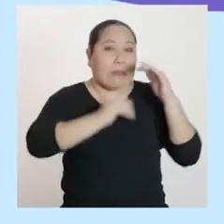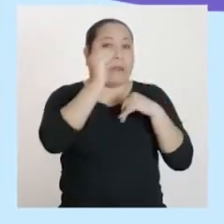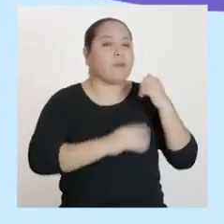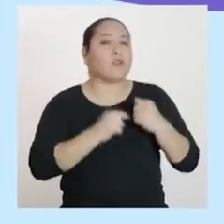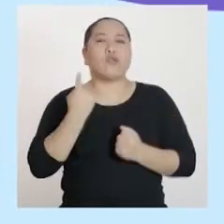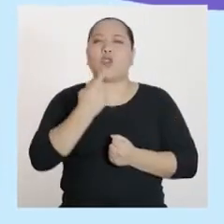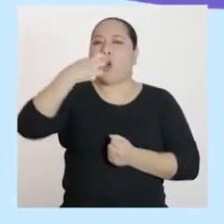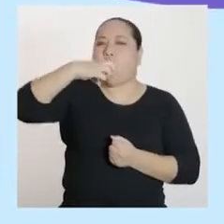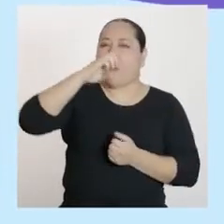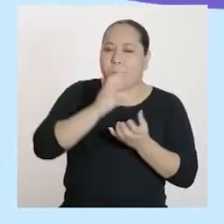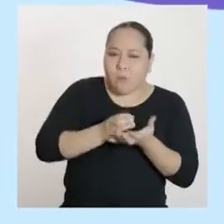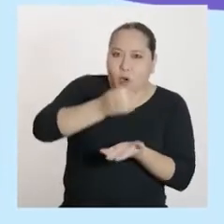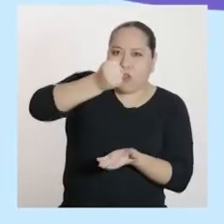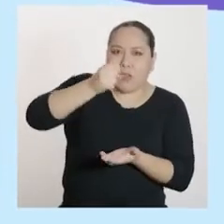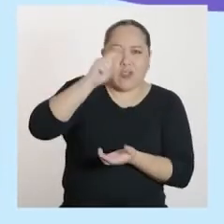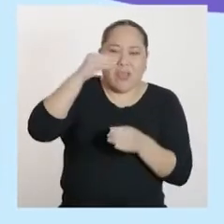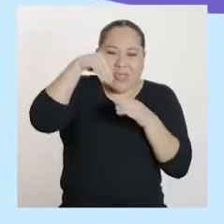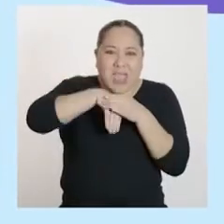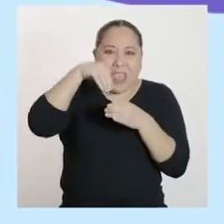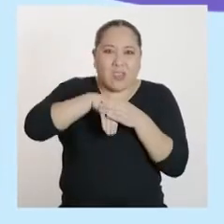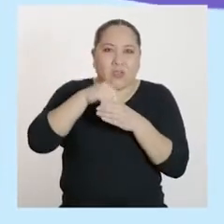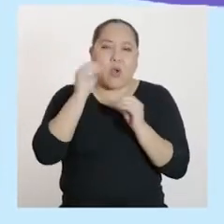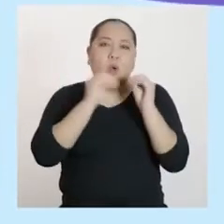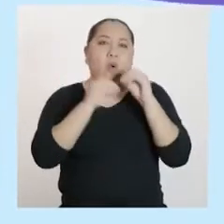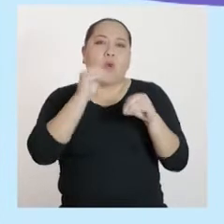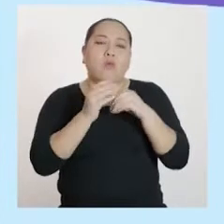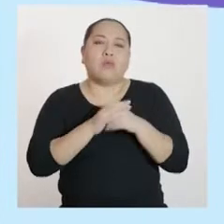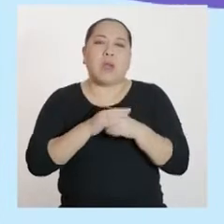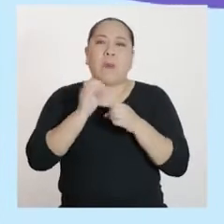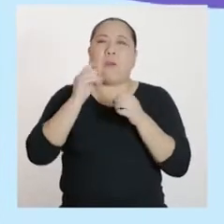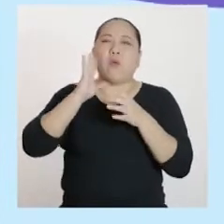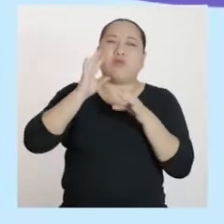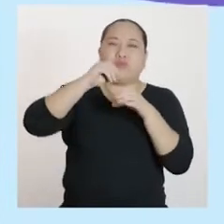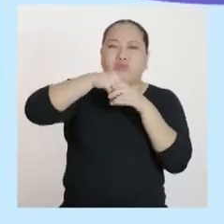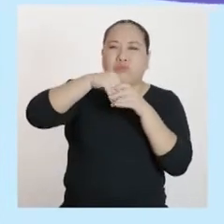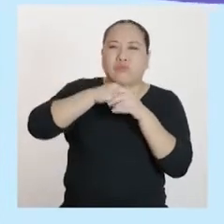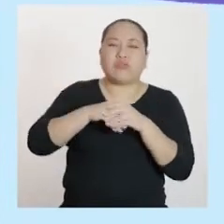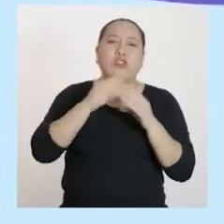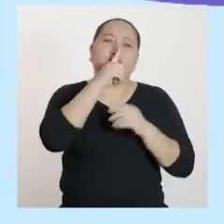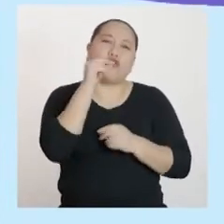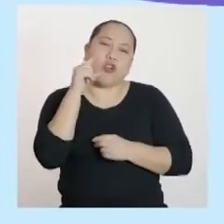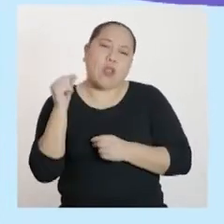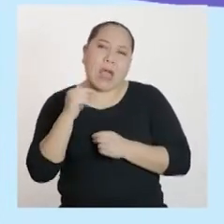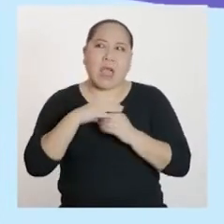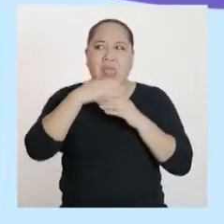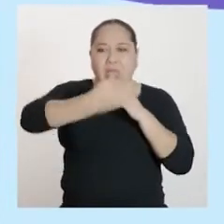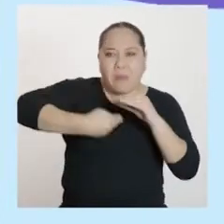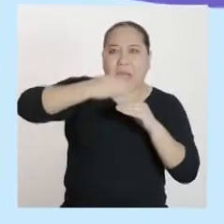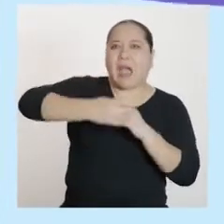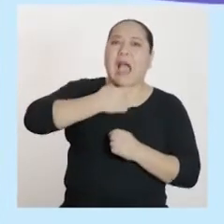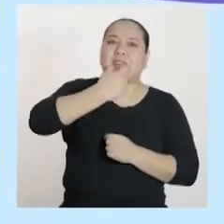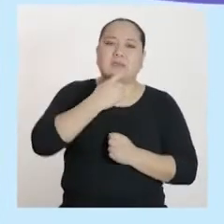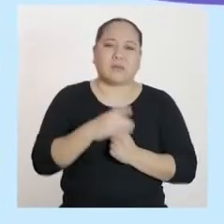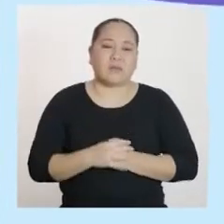botellas, porque dentro de ellas se pueden meter bolsas de papitas fritas, envolturas de chocolate, empaques de galletas.